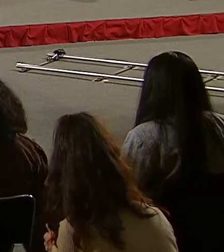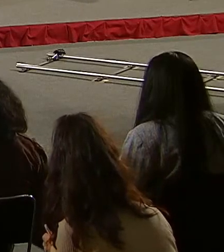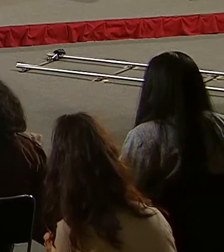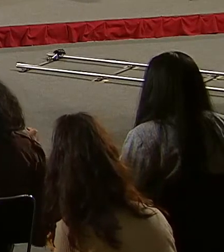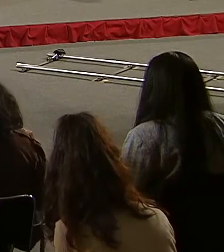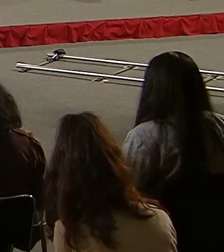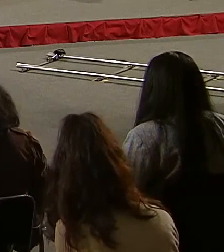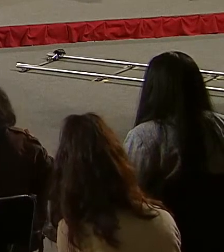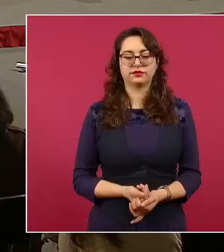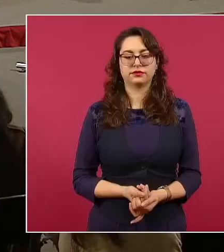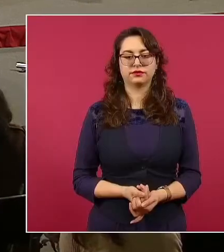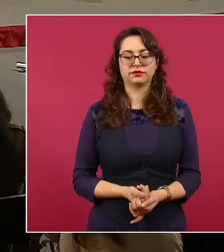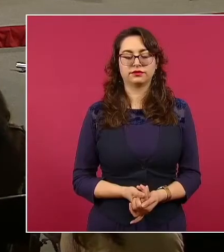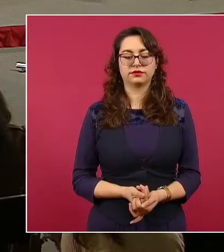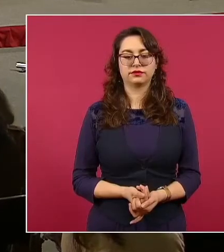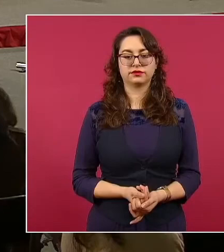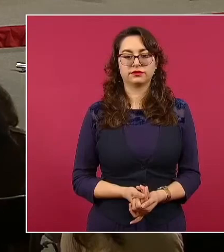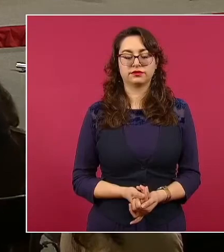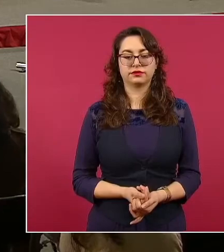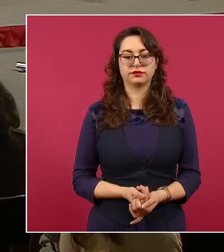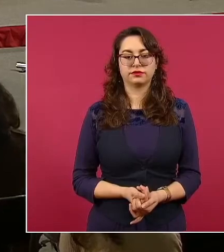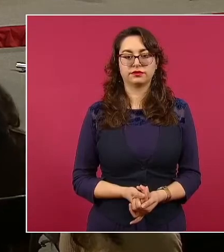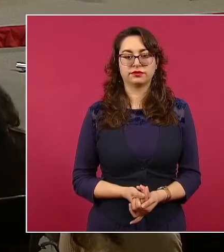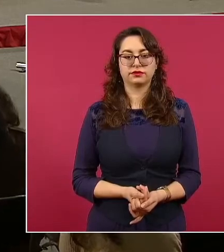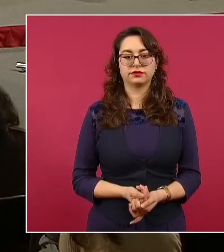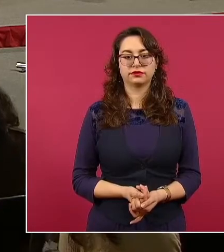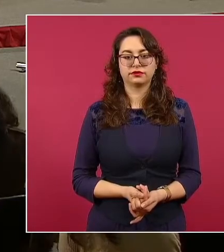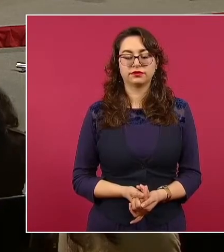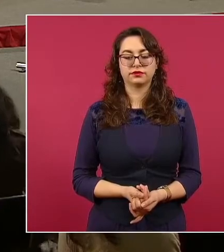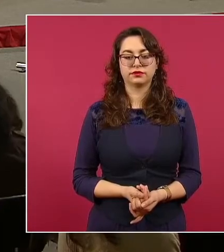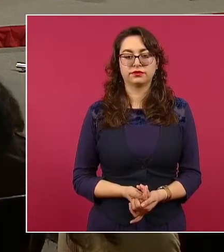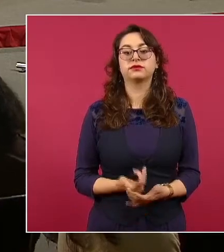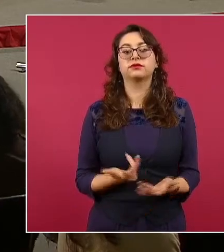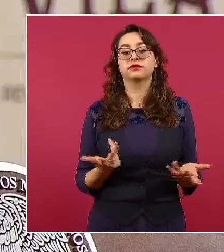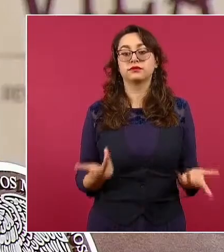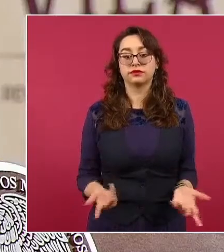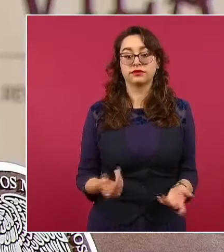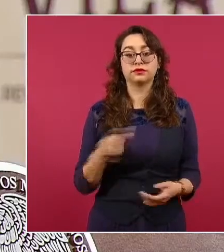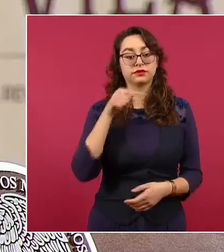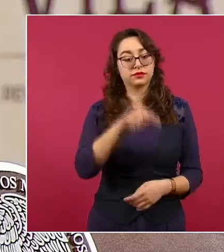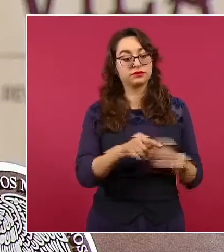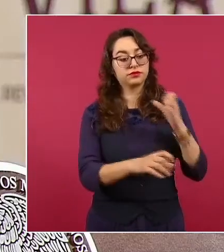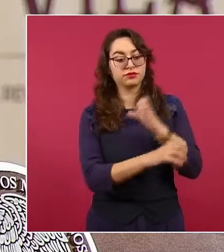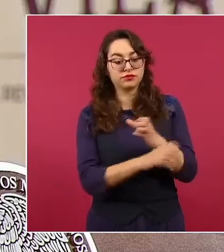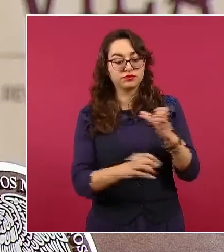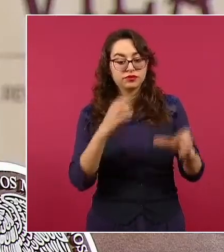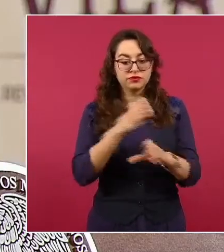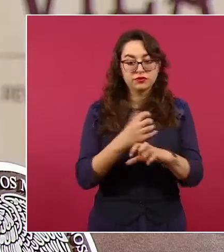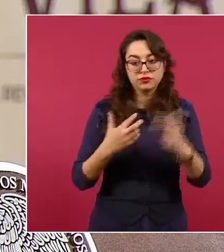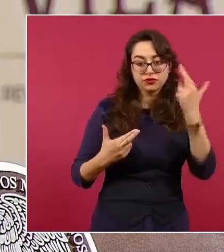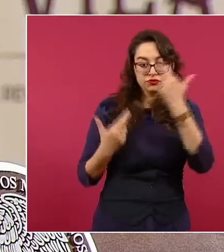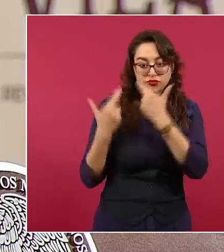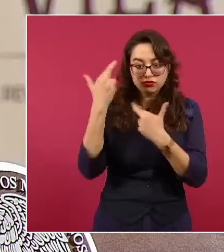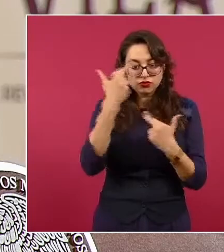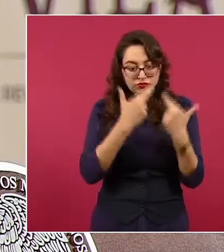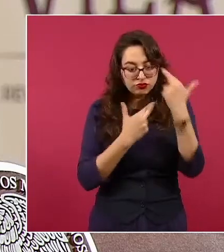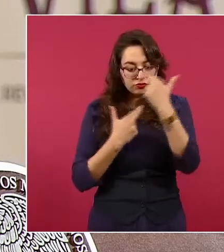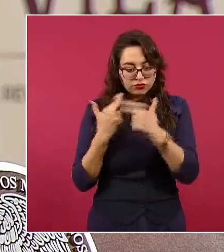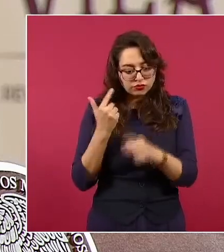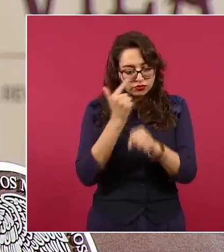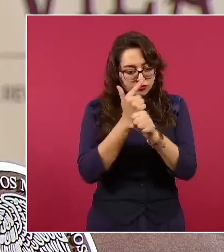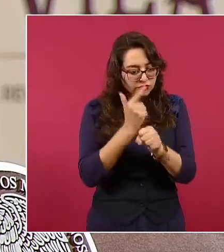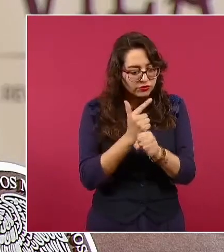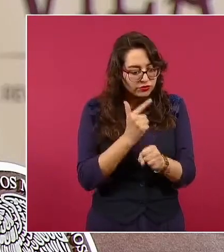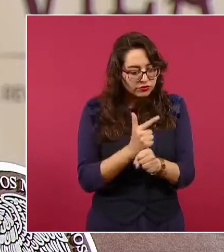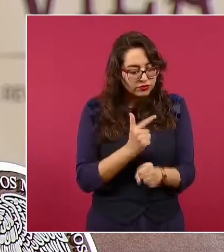derivados, con el objeto de resolver sobre su validez o de ser el caso, iniciar acciones